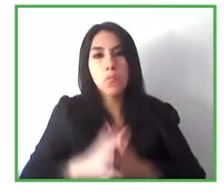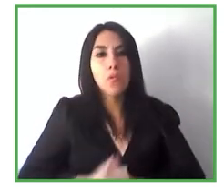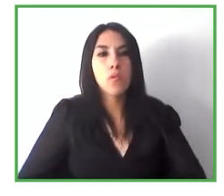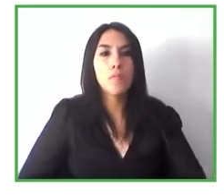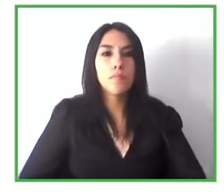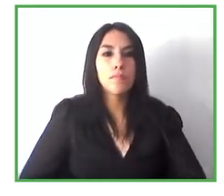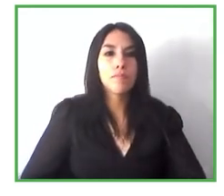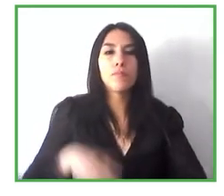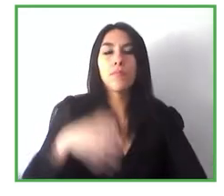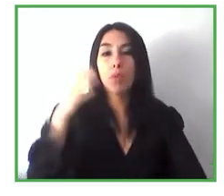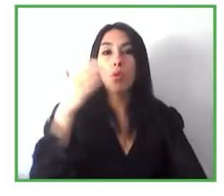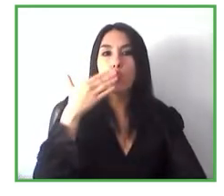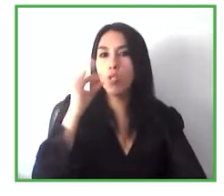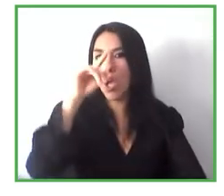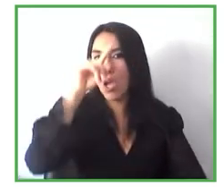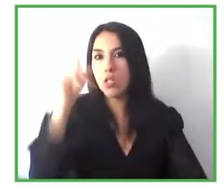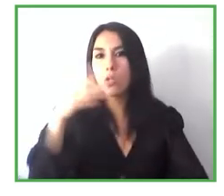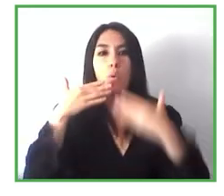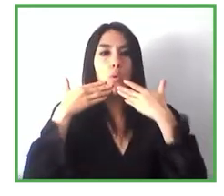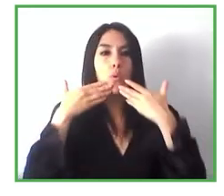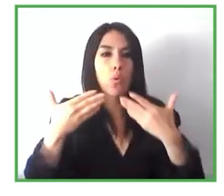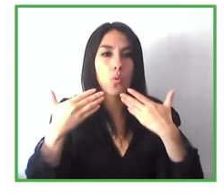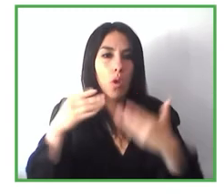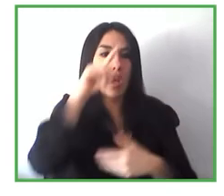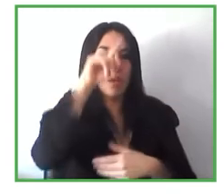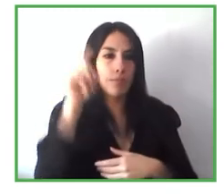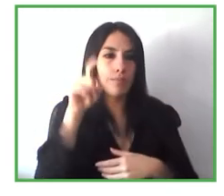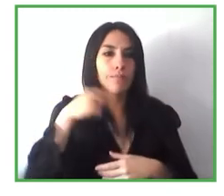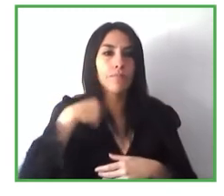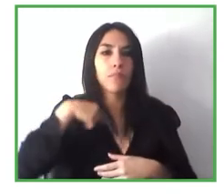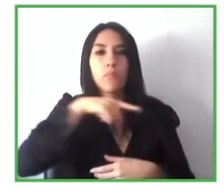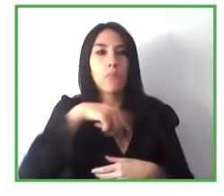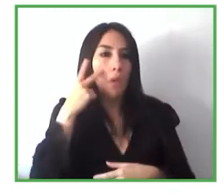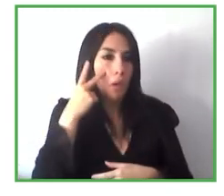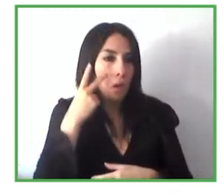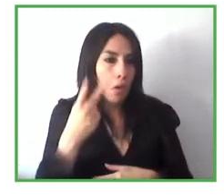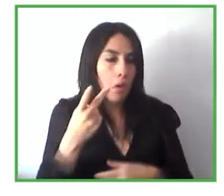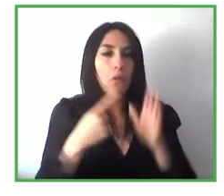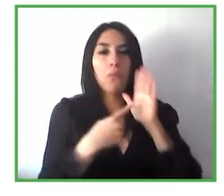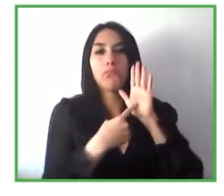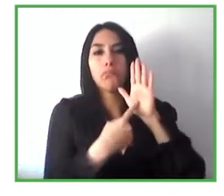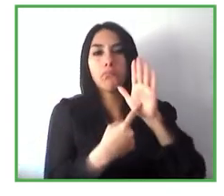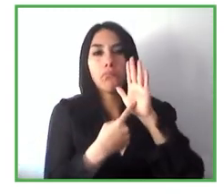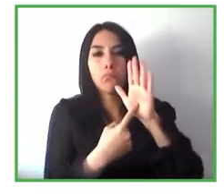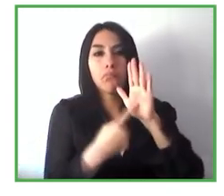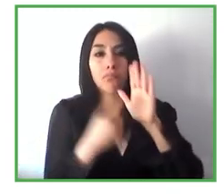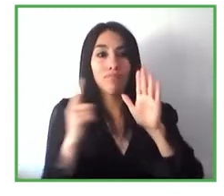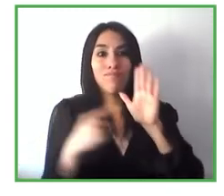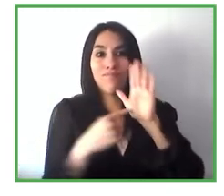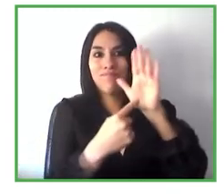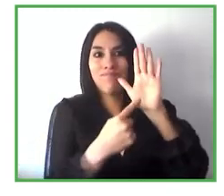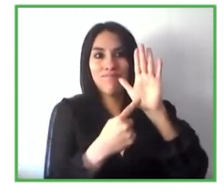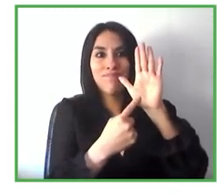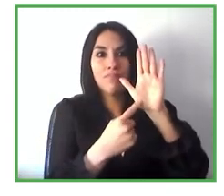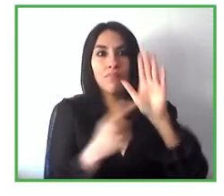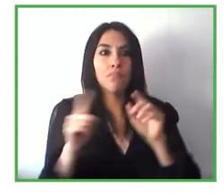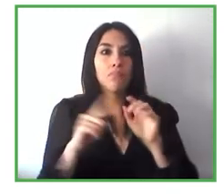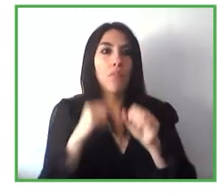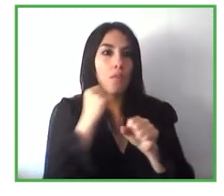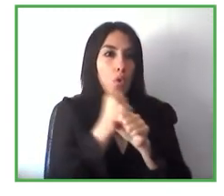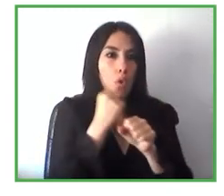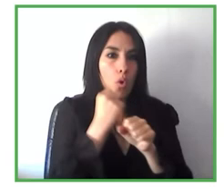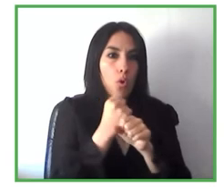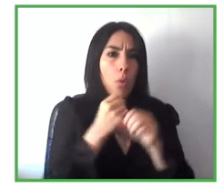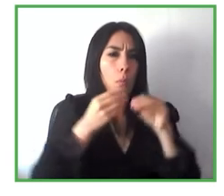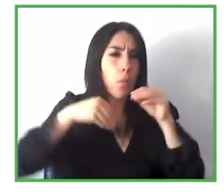pregunta bueno hemos visto en la presentación que esta línea de trabajo está más enfocada en plantear